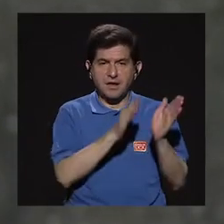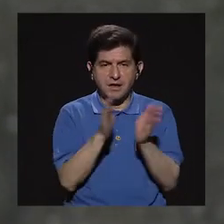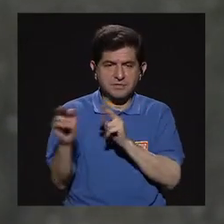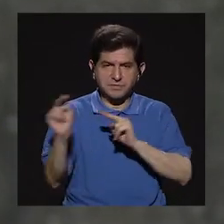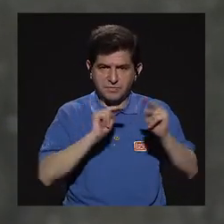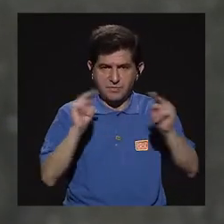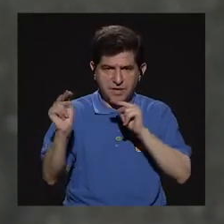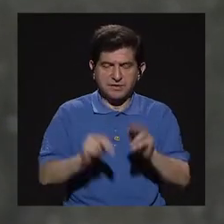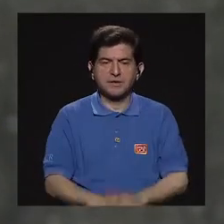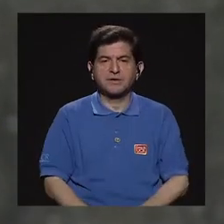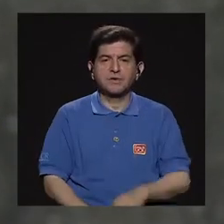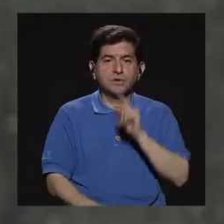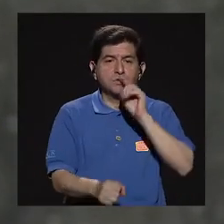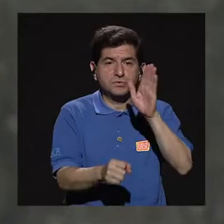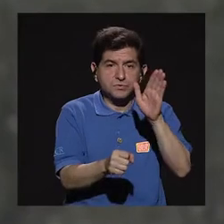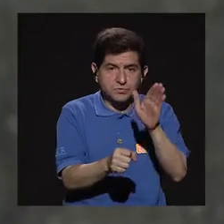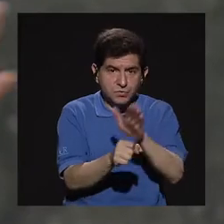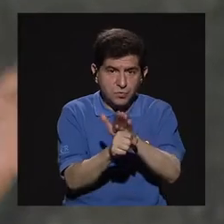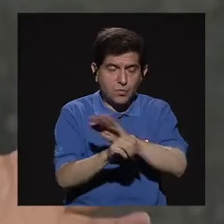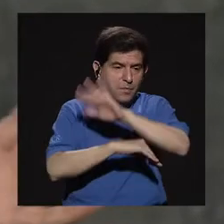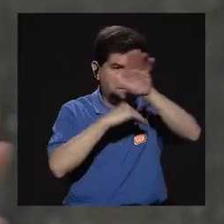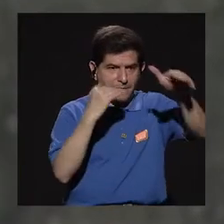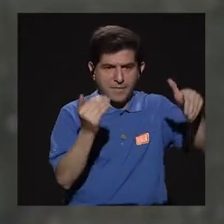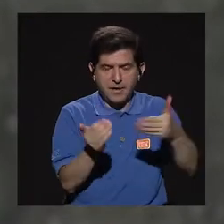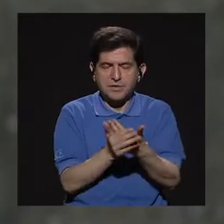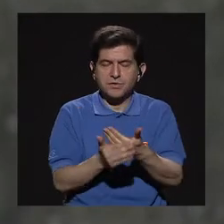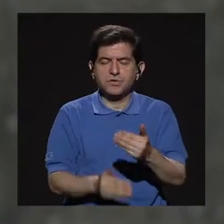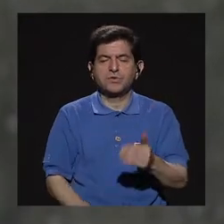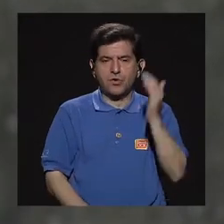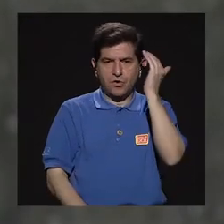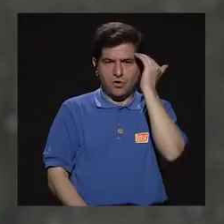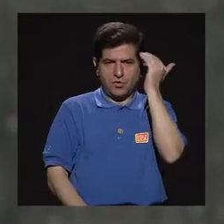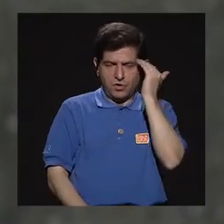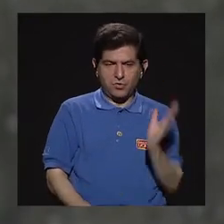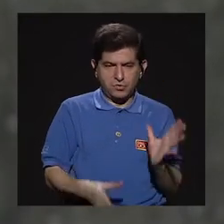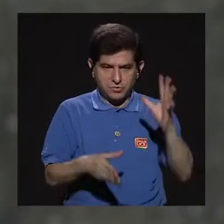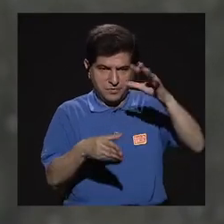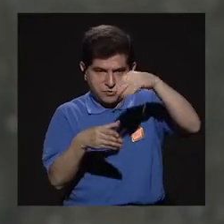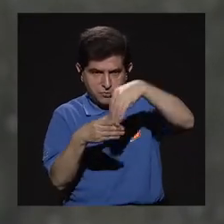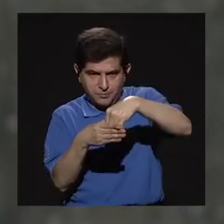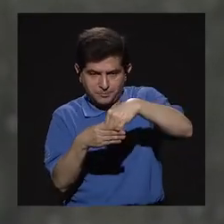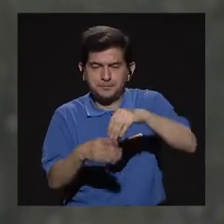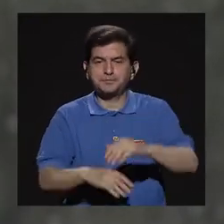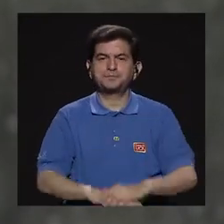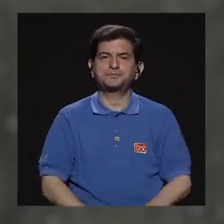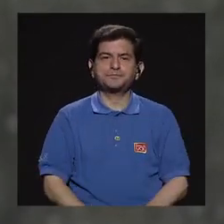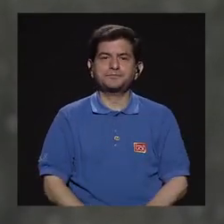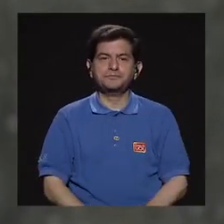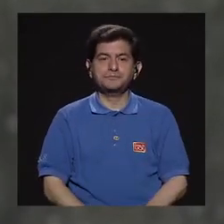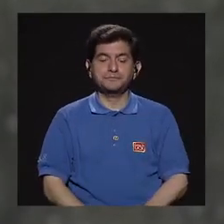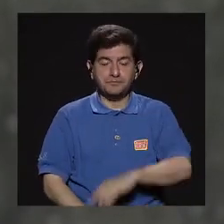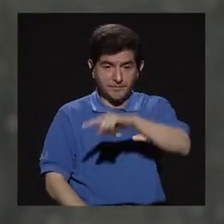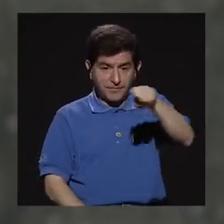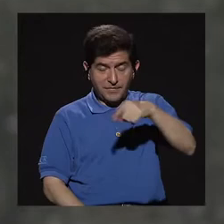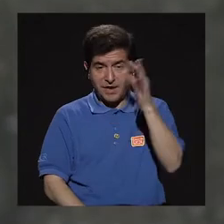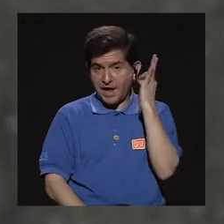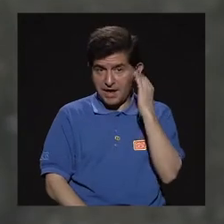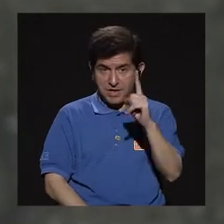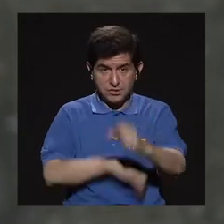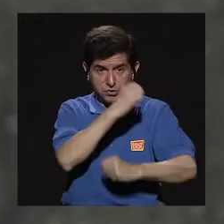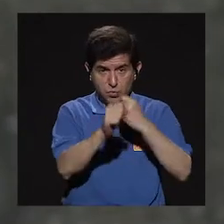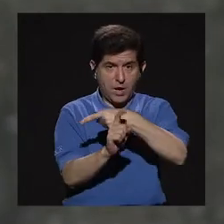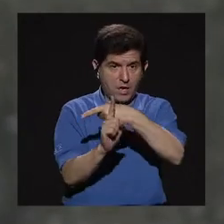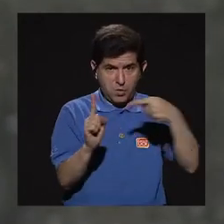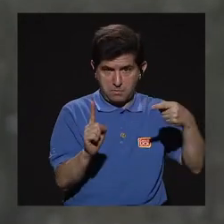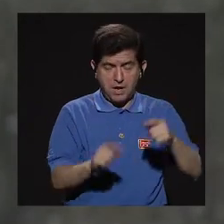plan de negocios, ¿verdad? Todo ese conocimiento que han tenido, exactamente. Entonces, ellas durante año